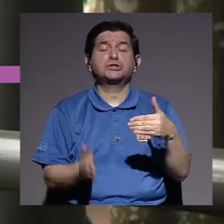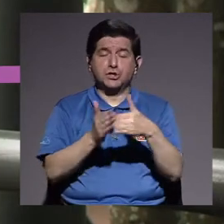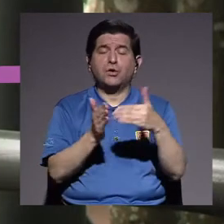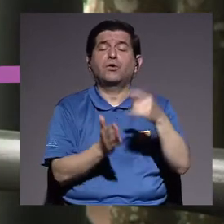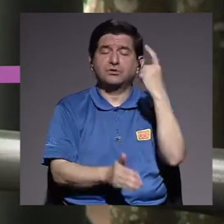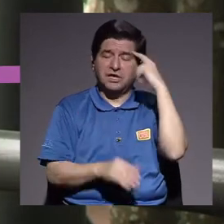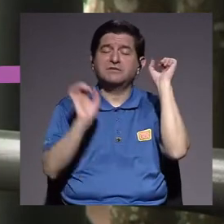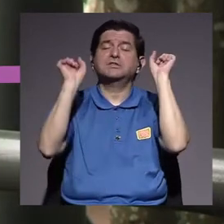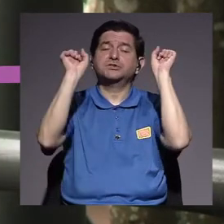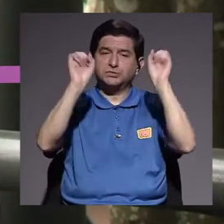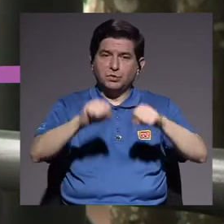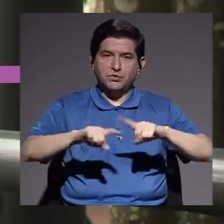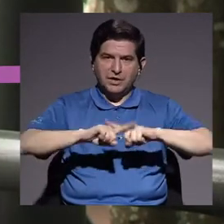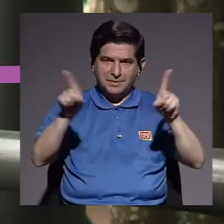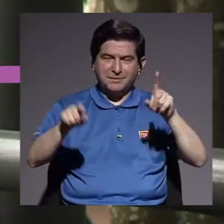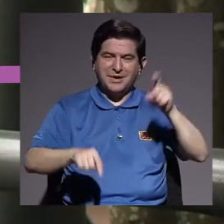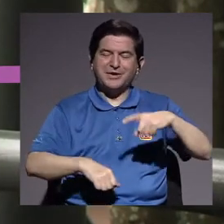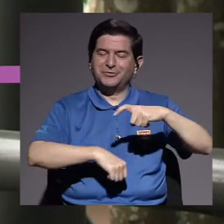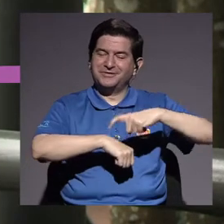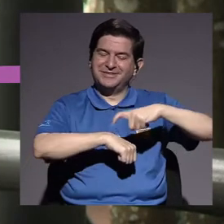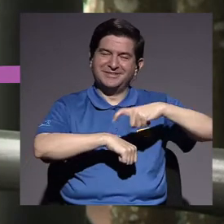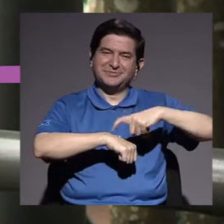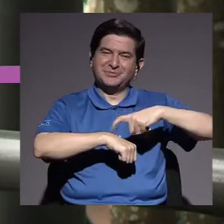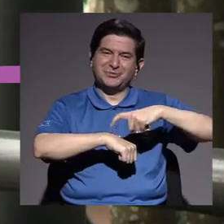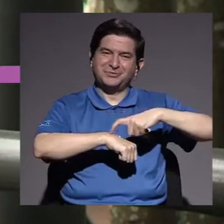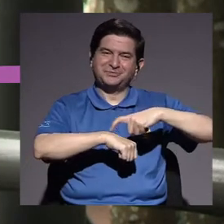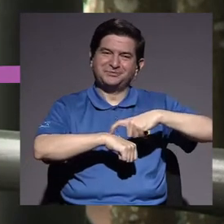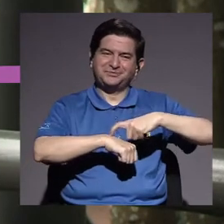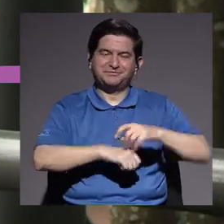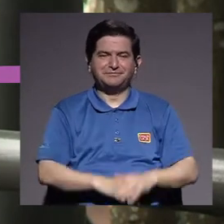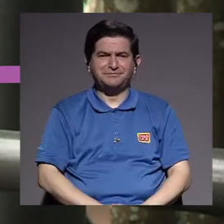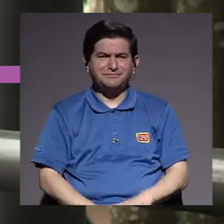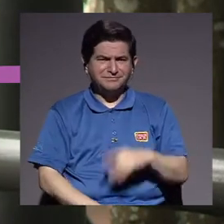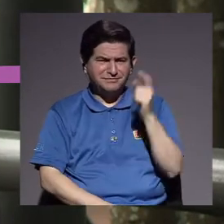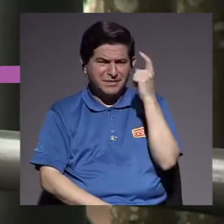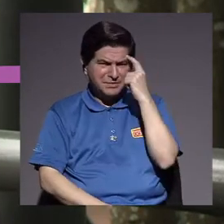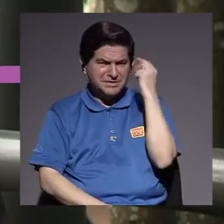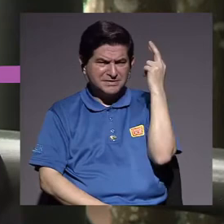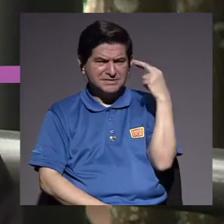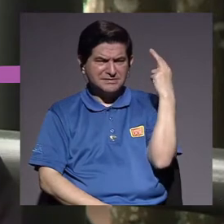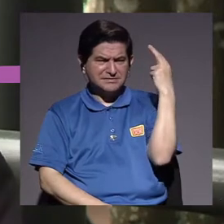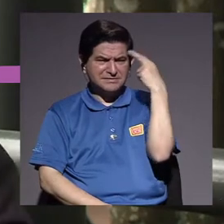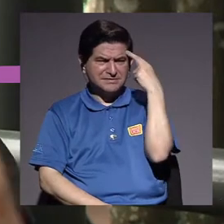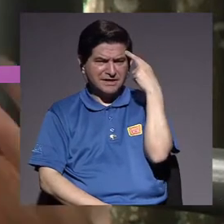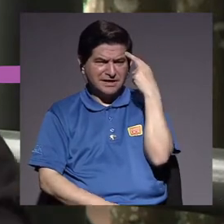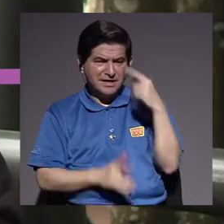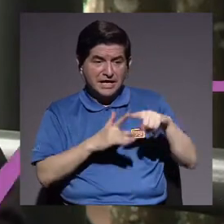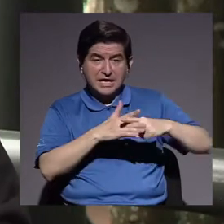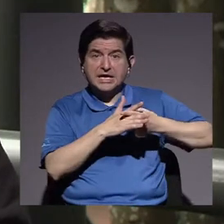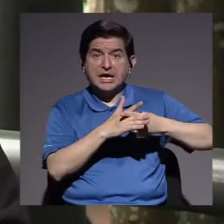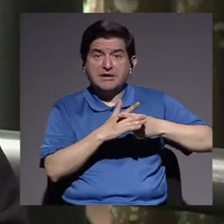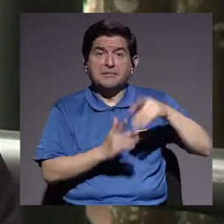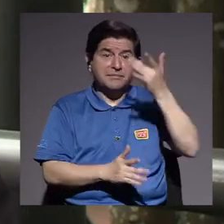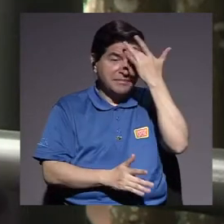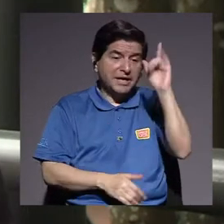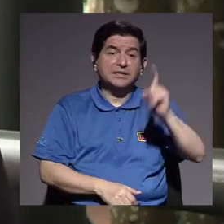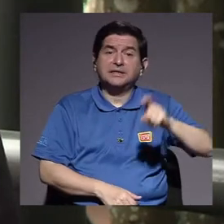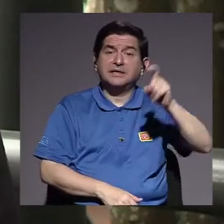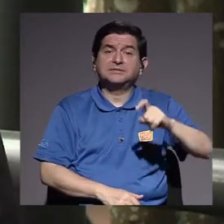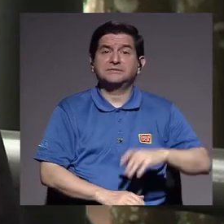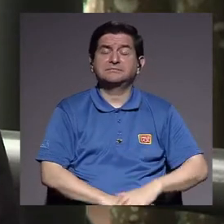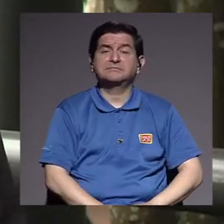repensarla, pero para eso necesitamos tiempo, digamos, para pensar, para reflexionar y también necesitamos herramientas intelectuales.